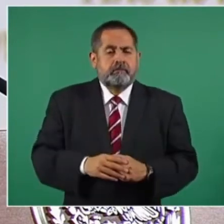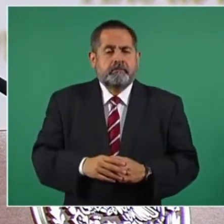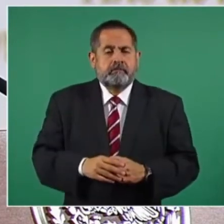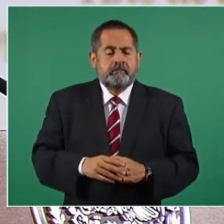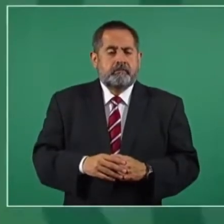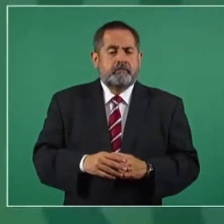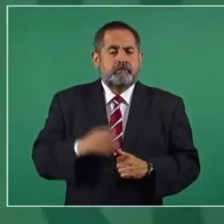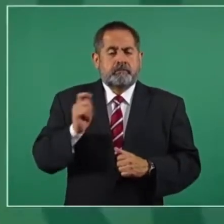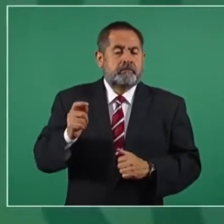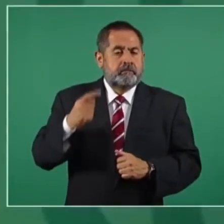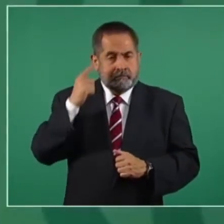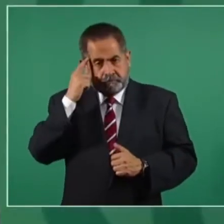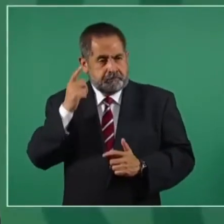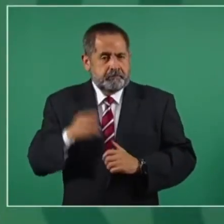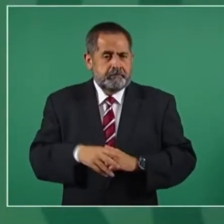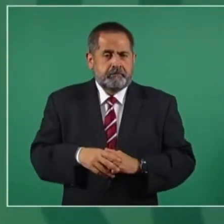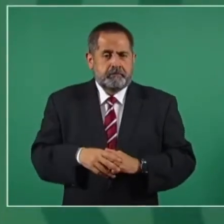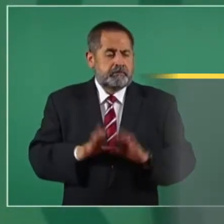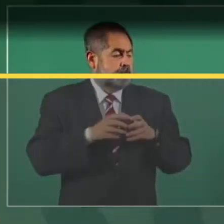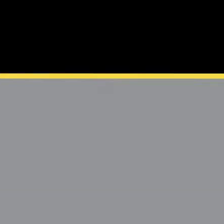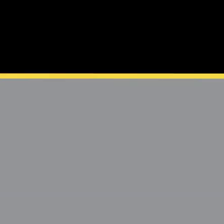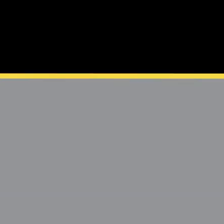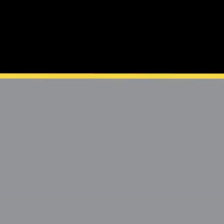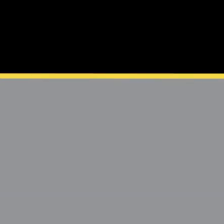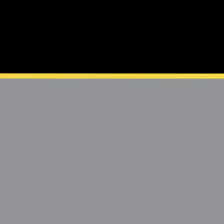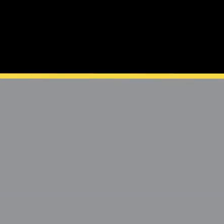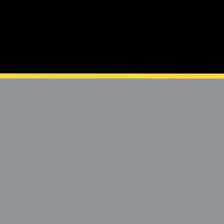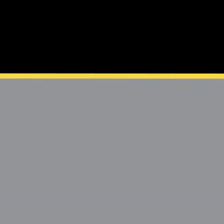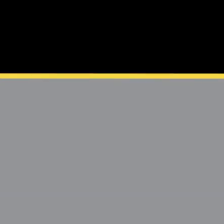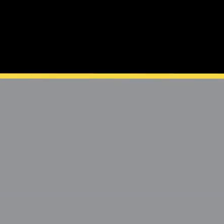que sea decisión de las autoridades, que sea decisión de todos.